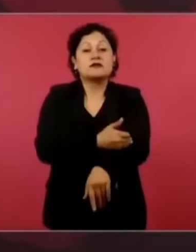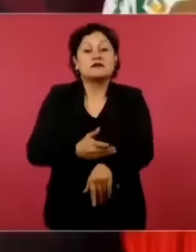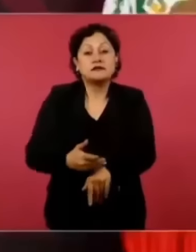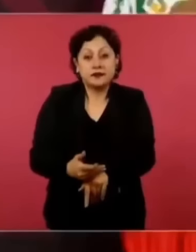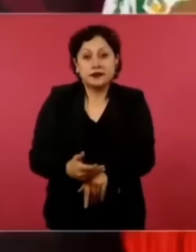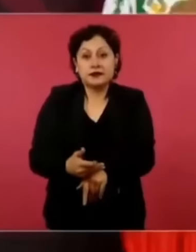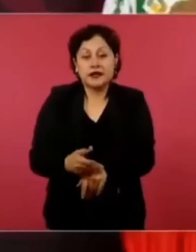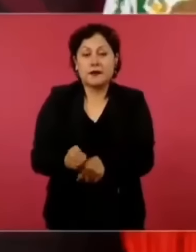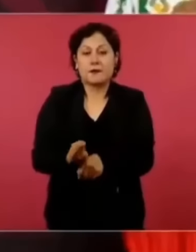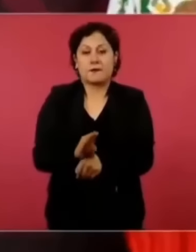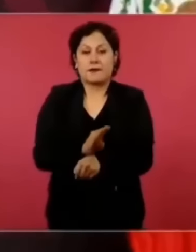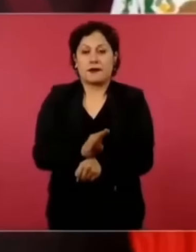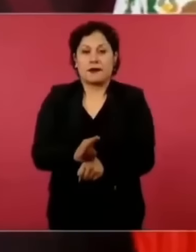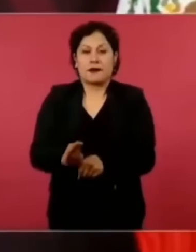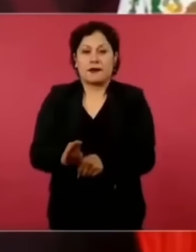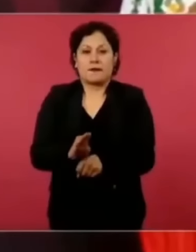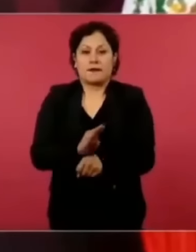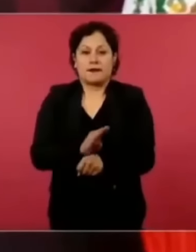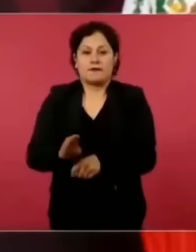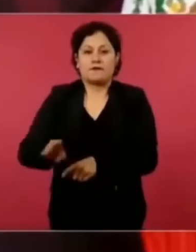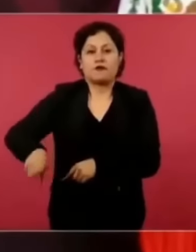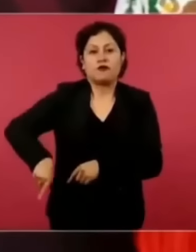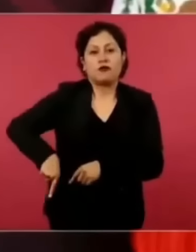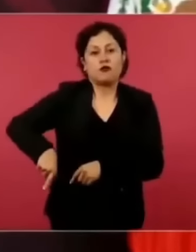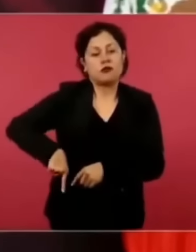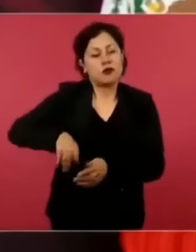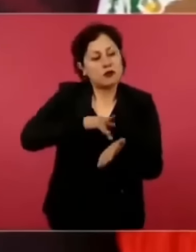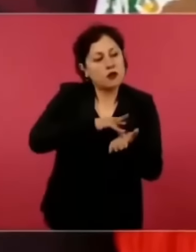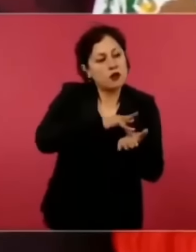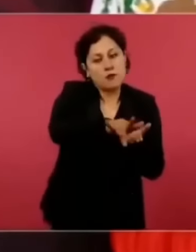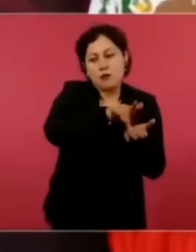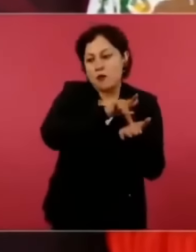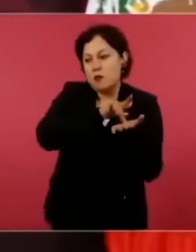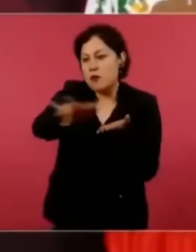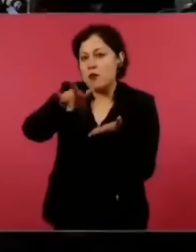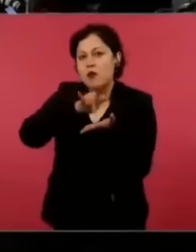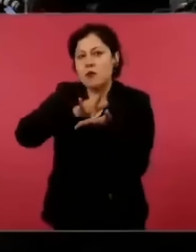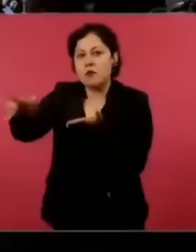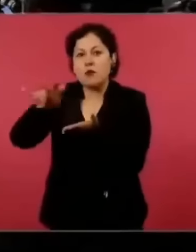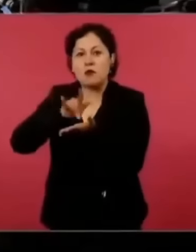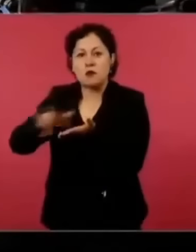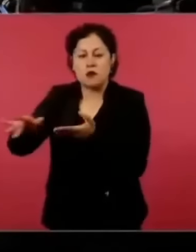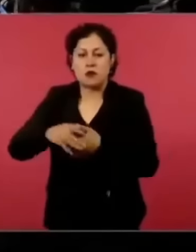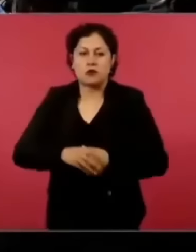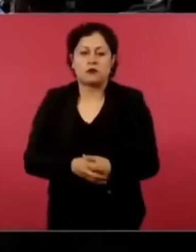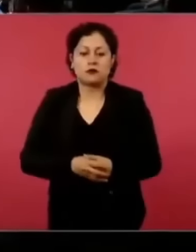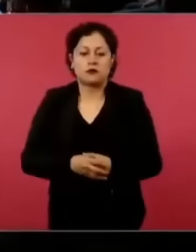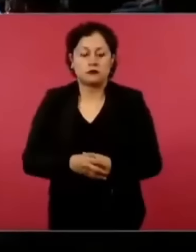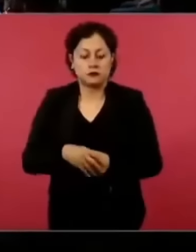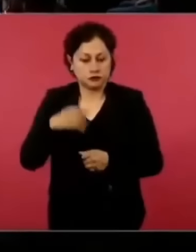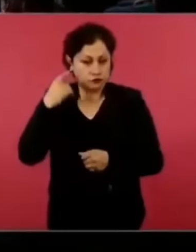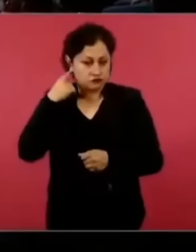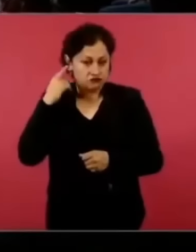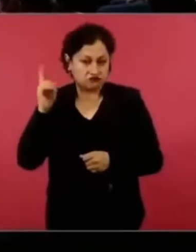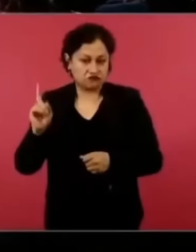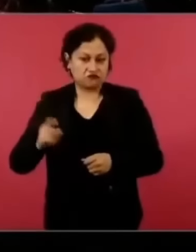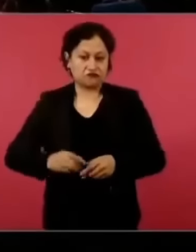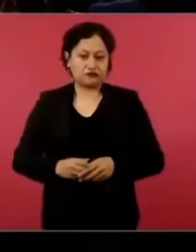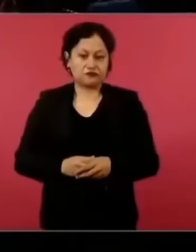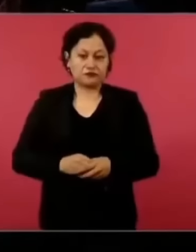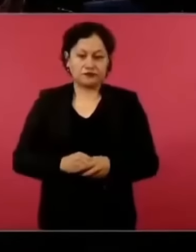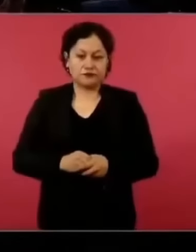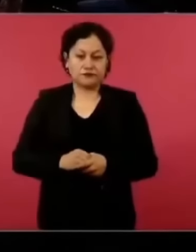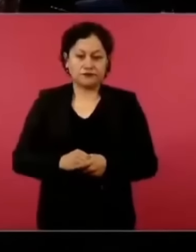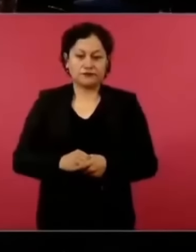del presupuesto nacional. ¿Aseguye los programas sociales esta gran condición que tuvo su movimiento?